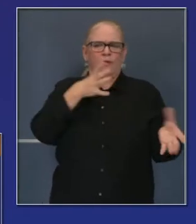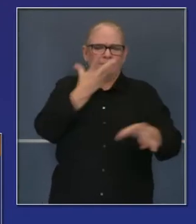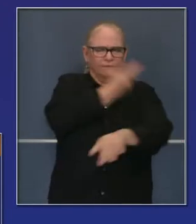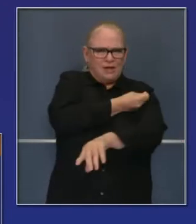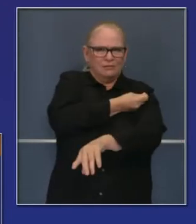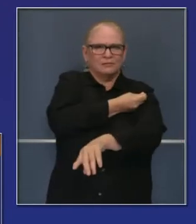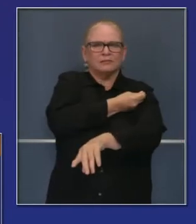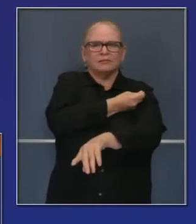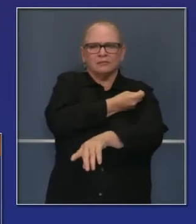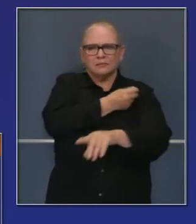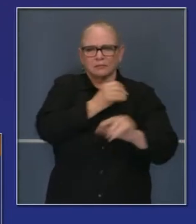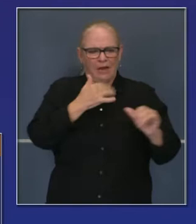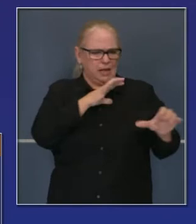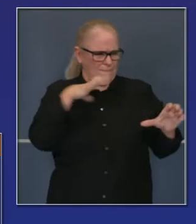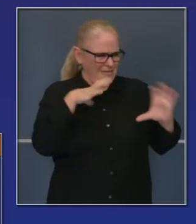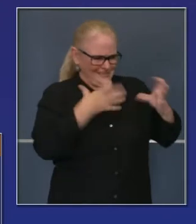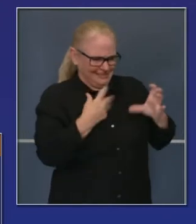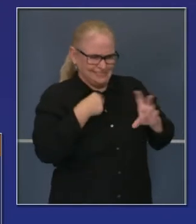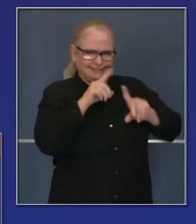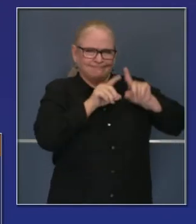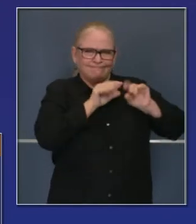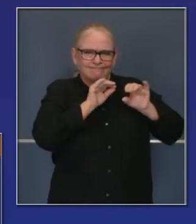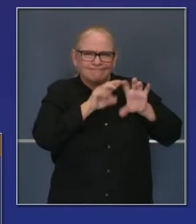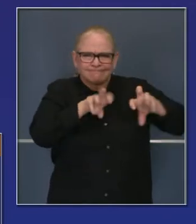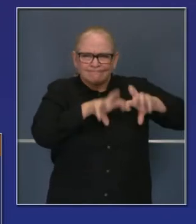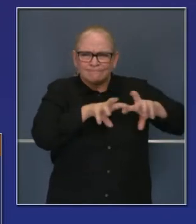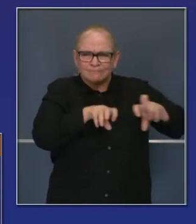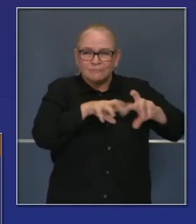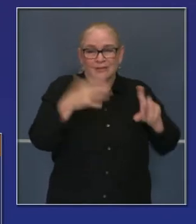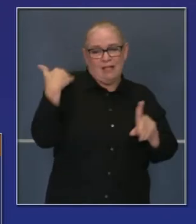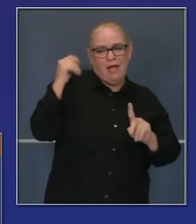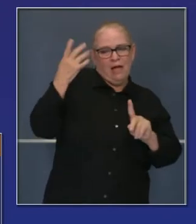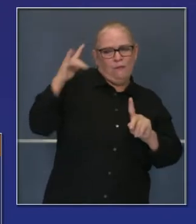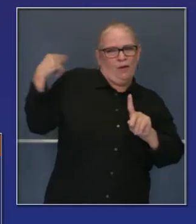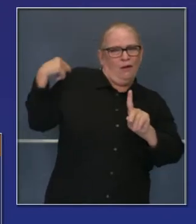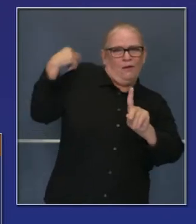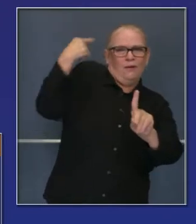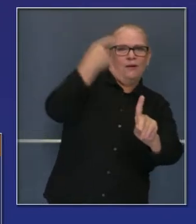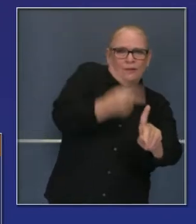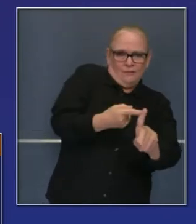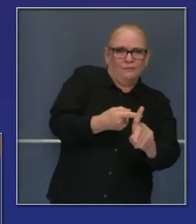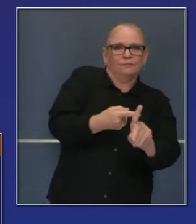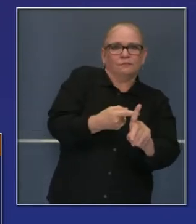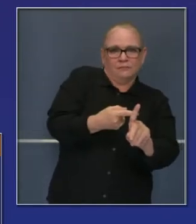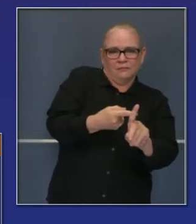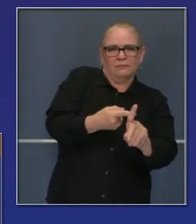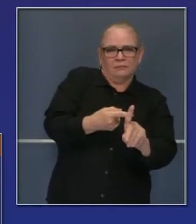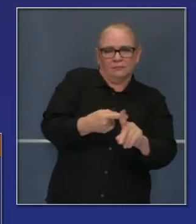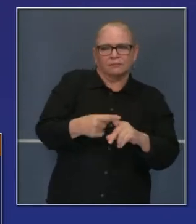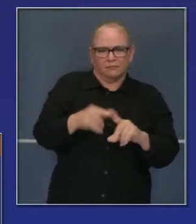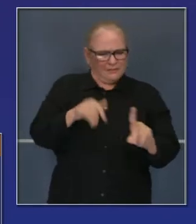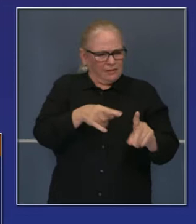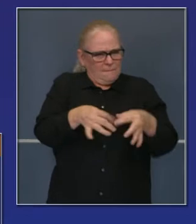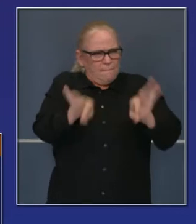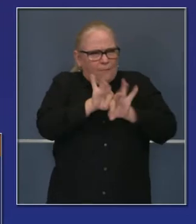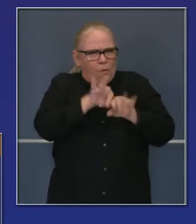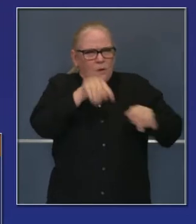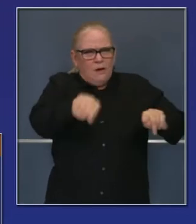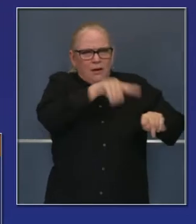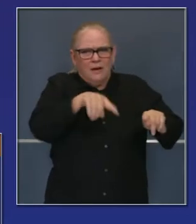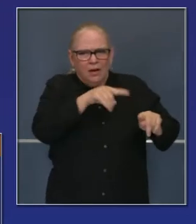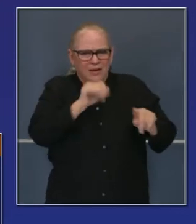un comité para vacunas y de hecho en abril ese comité para las vacunas fue puesto en su lugar